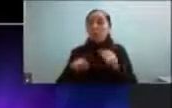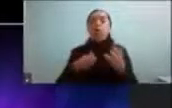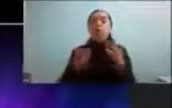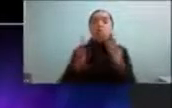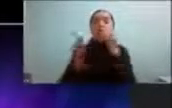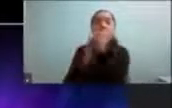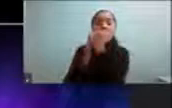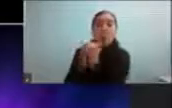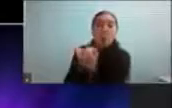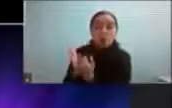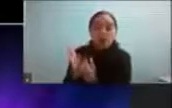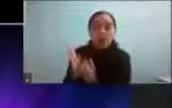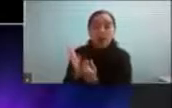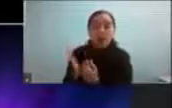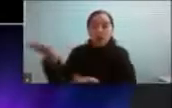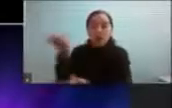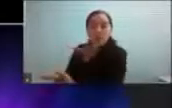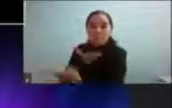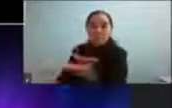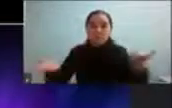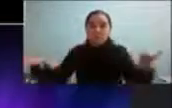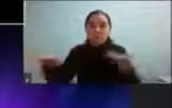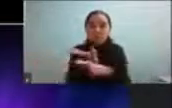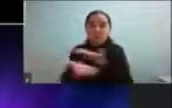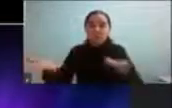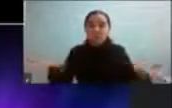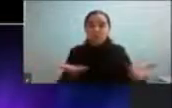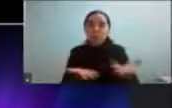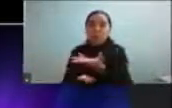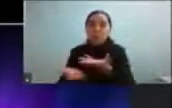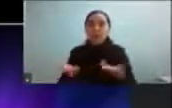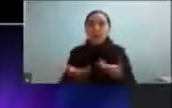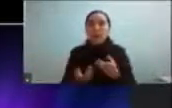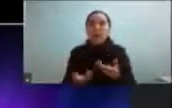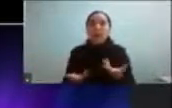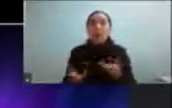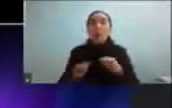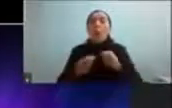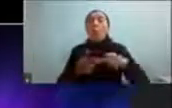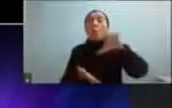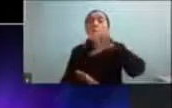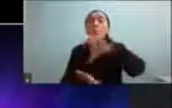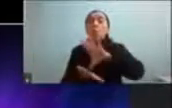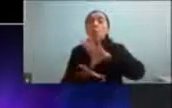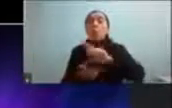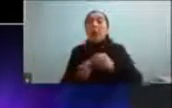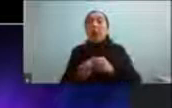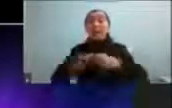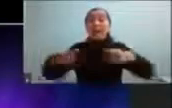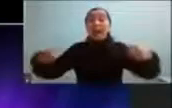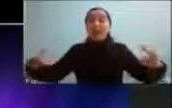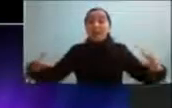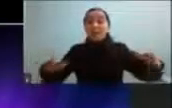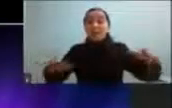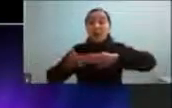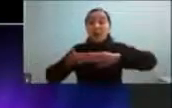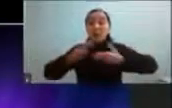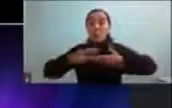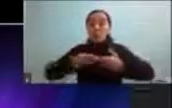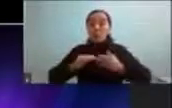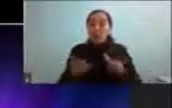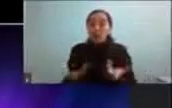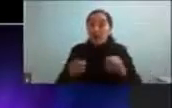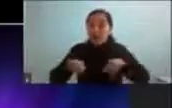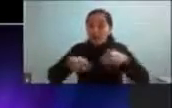o sea muchísima un lugar muchísimo más grande en la comunidad ¿sí? que el que tiene en la actual y muchas veces